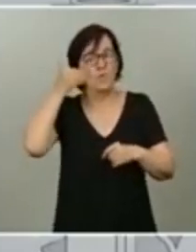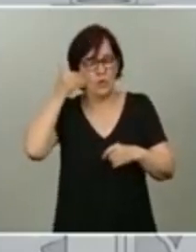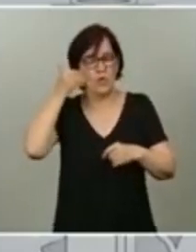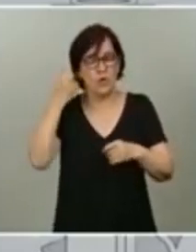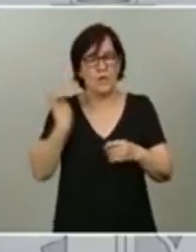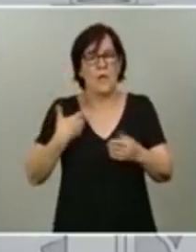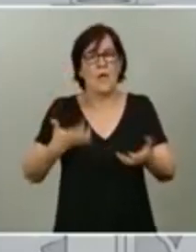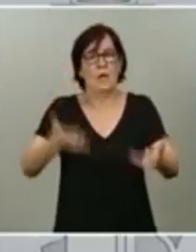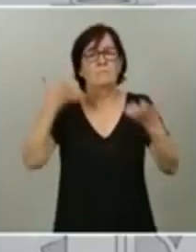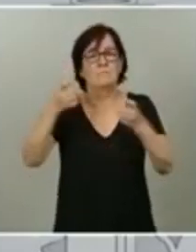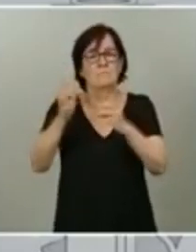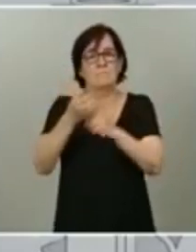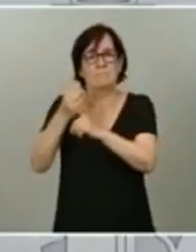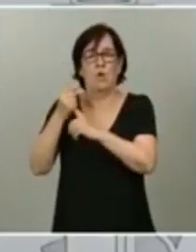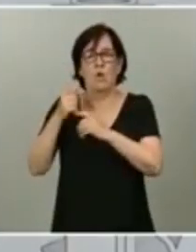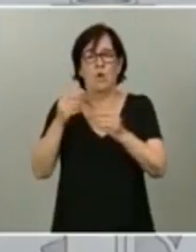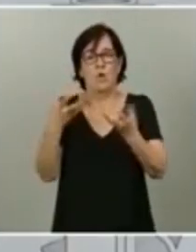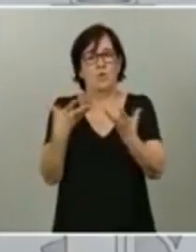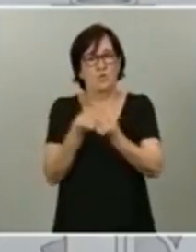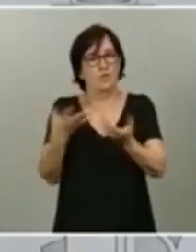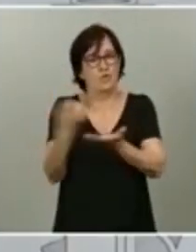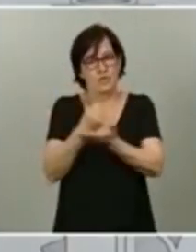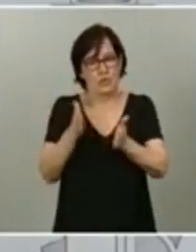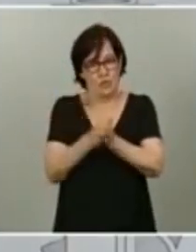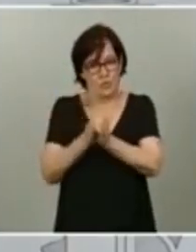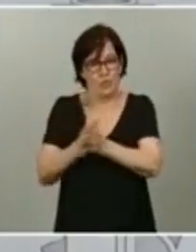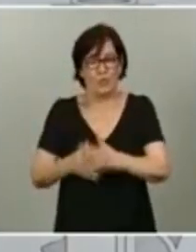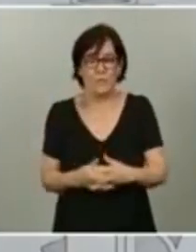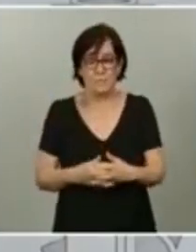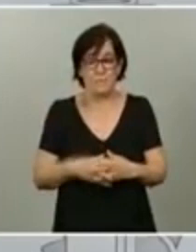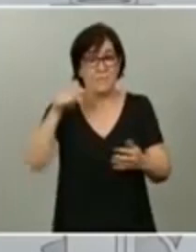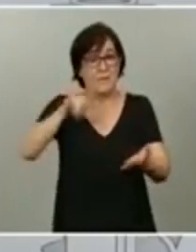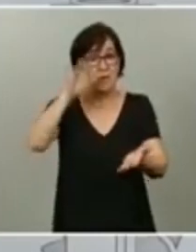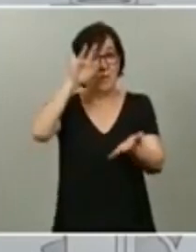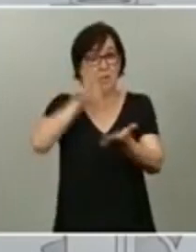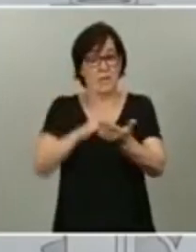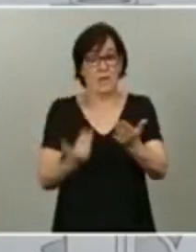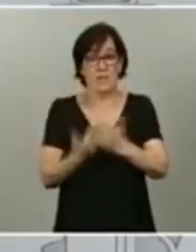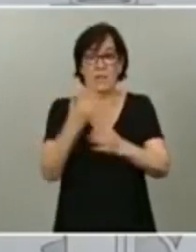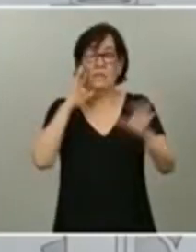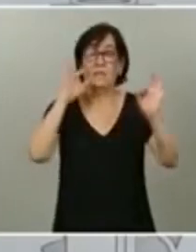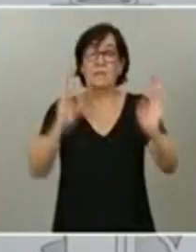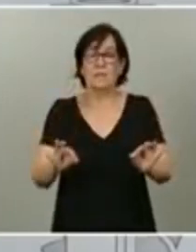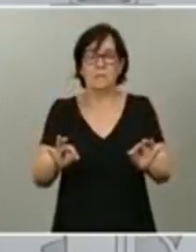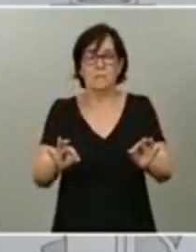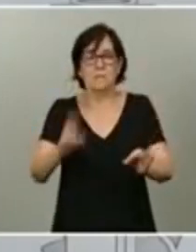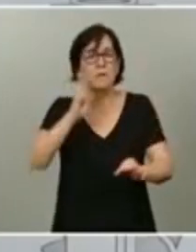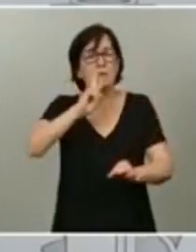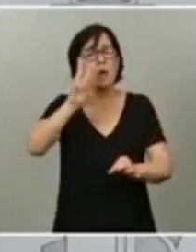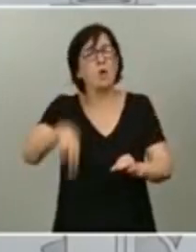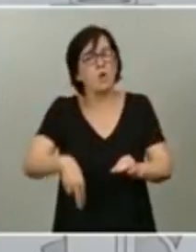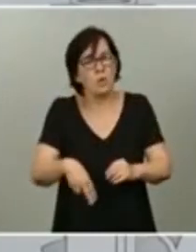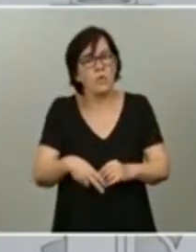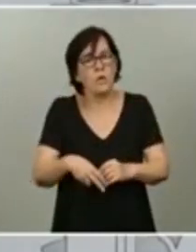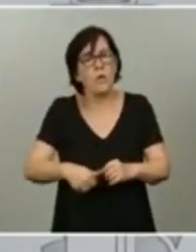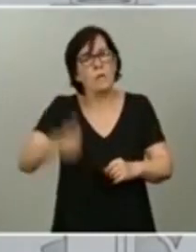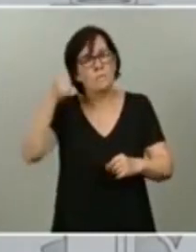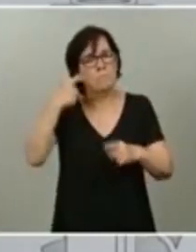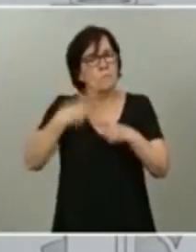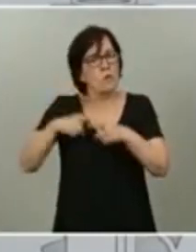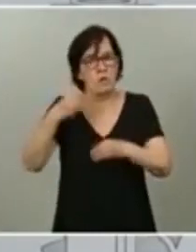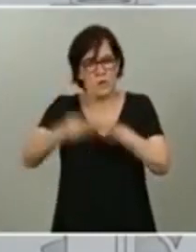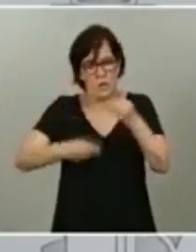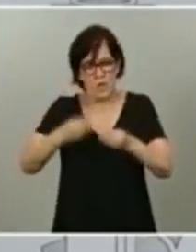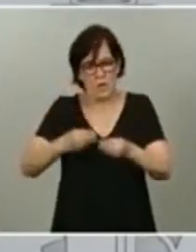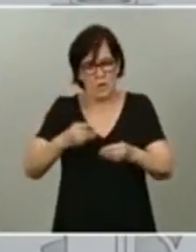juntos. Y en este día lo justo es reconocer a quienes más han hecho. Lo justo es